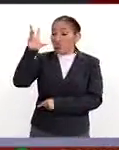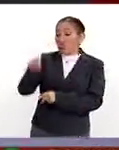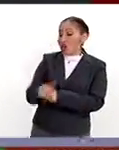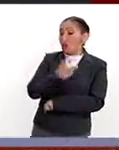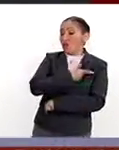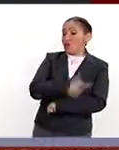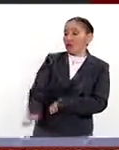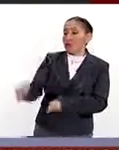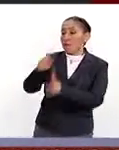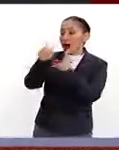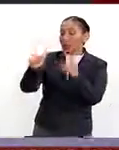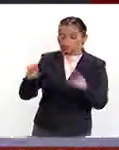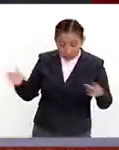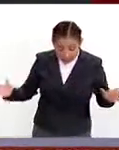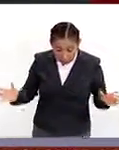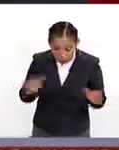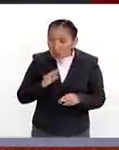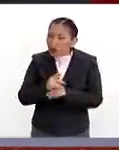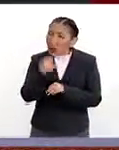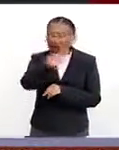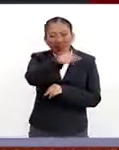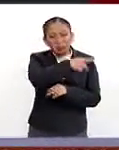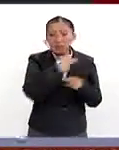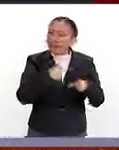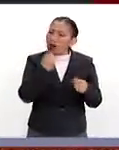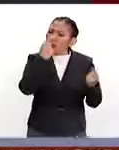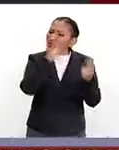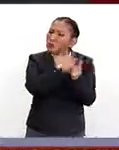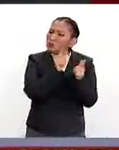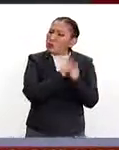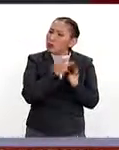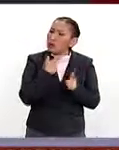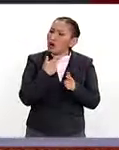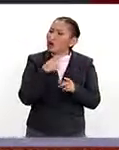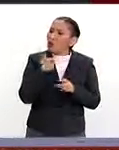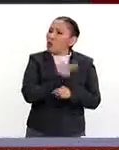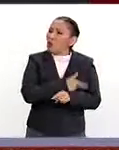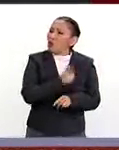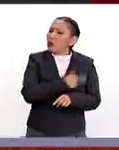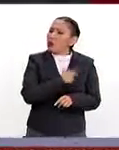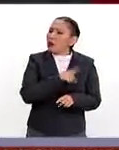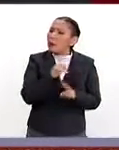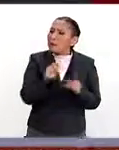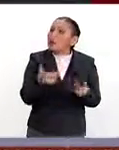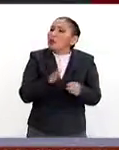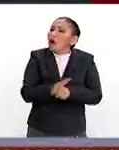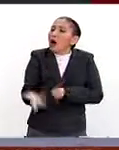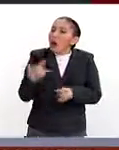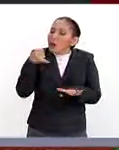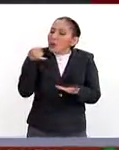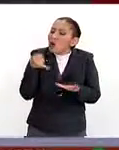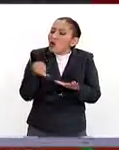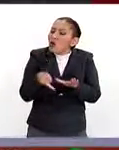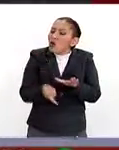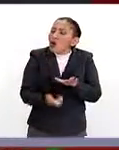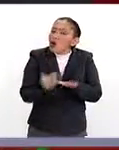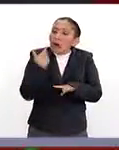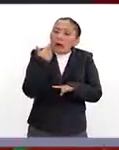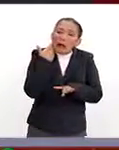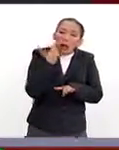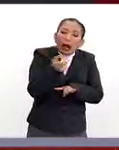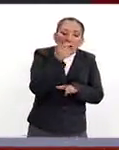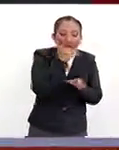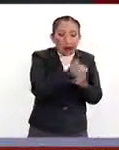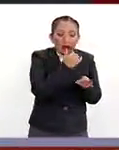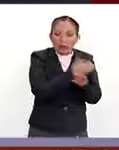¿Y por qué todavía estas reticencias por parte de algunos grupos políticos en Colombia? ¿Cuál es el trasfondo de quienes están